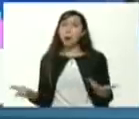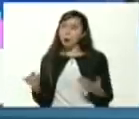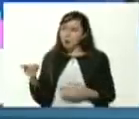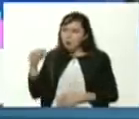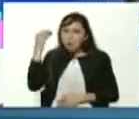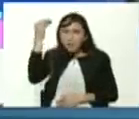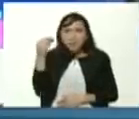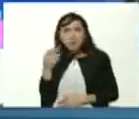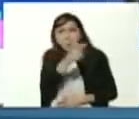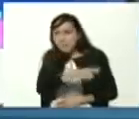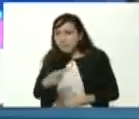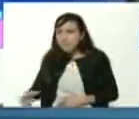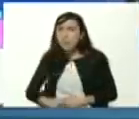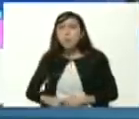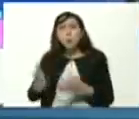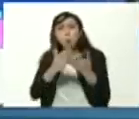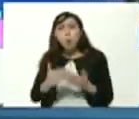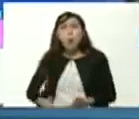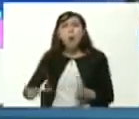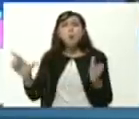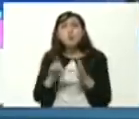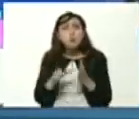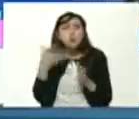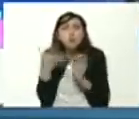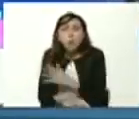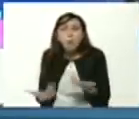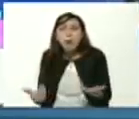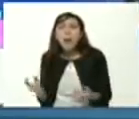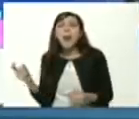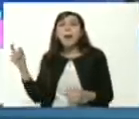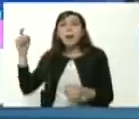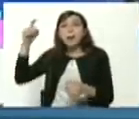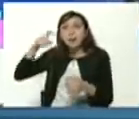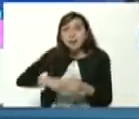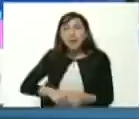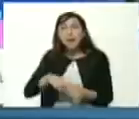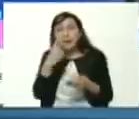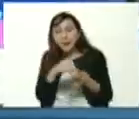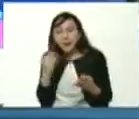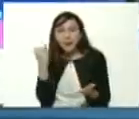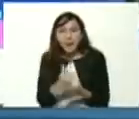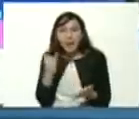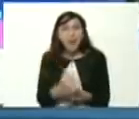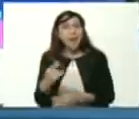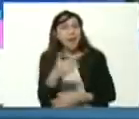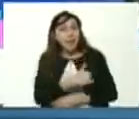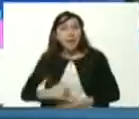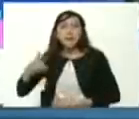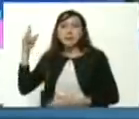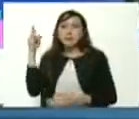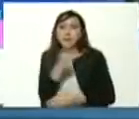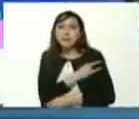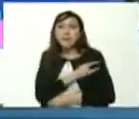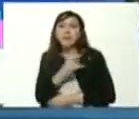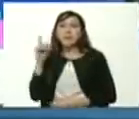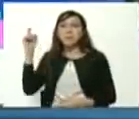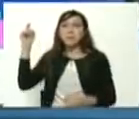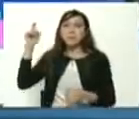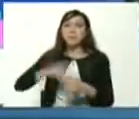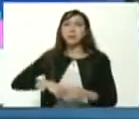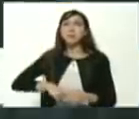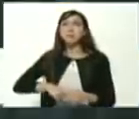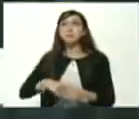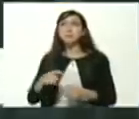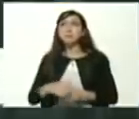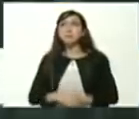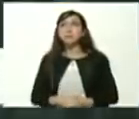tienen los estudiantes de educación media ante la inscripción para optar por su grupo universitario adelante Angerly por